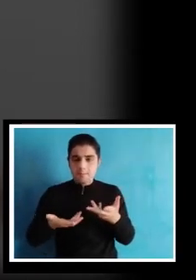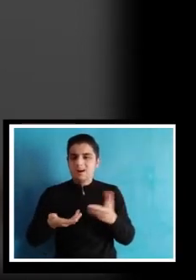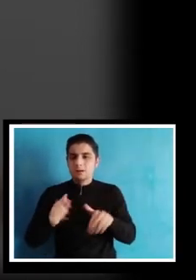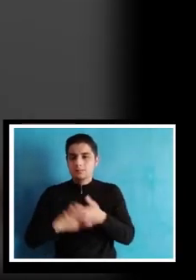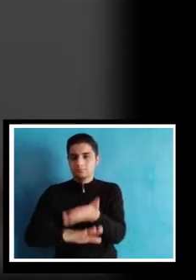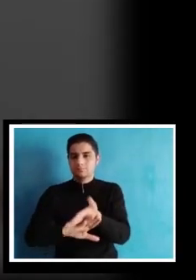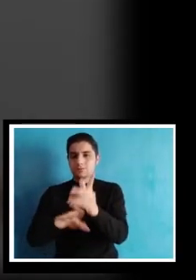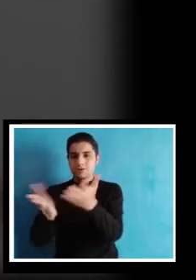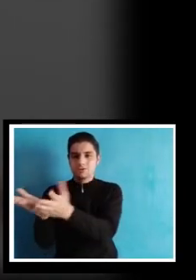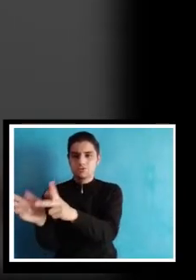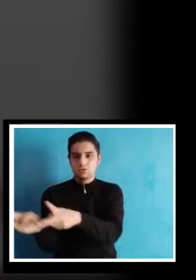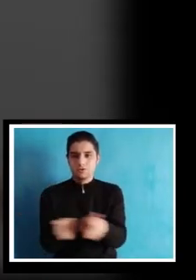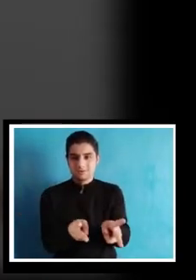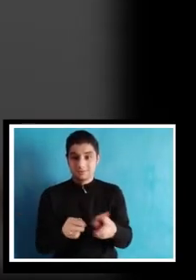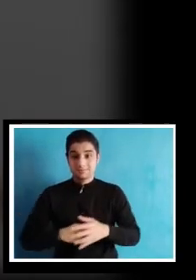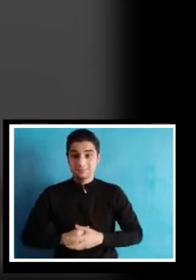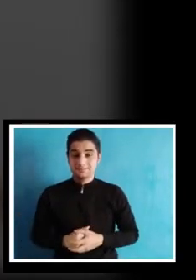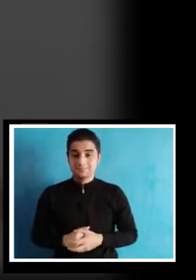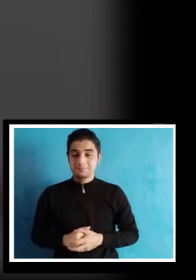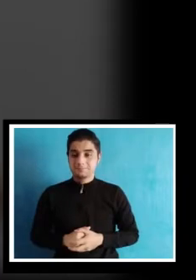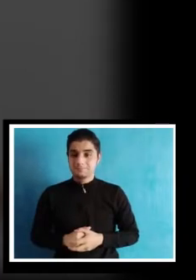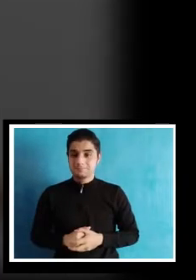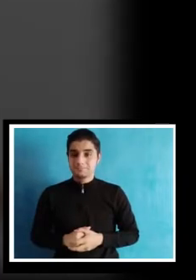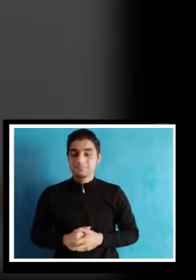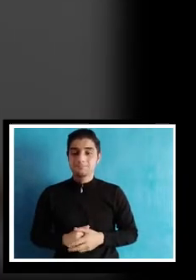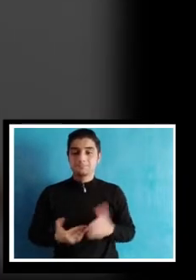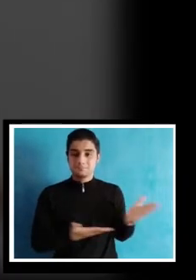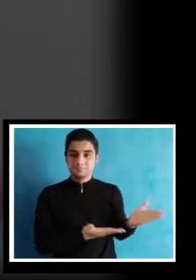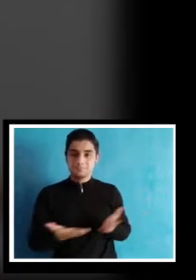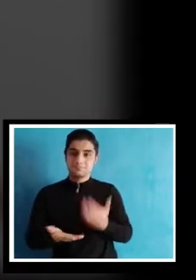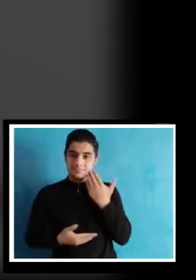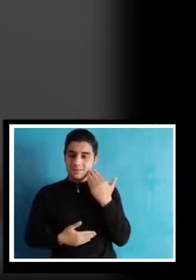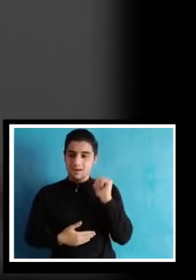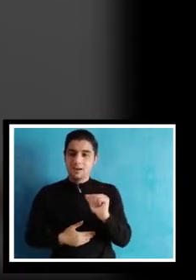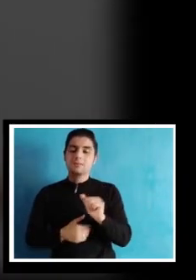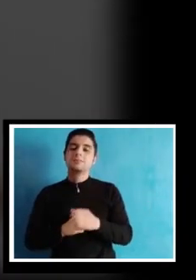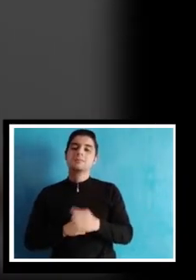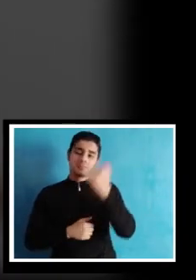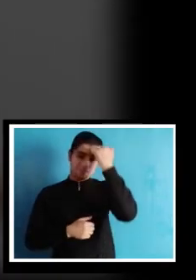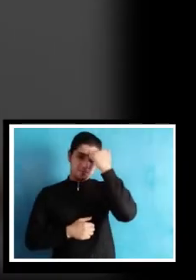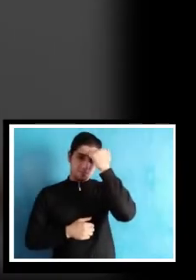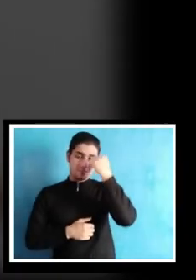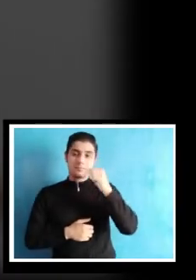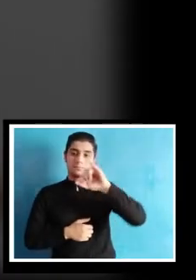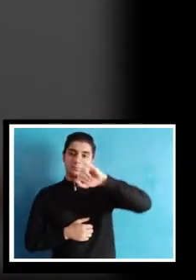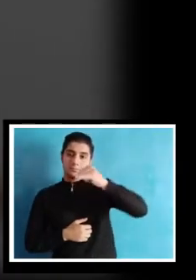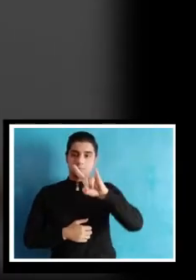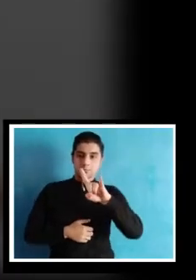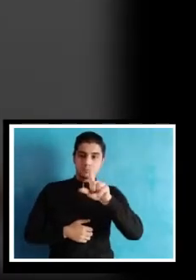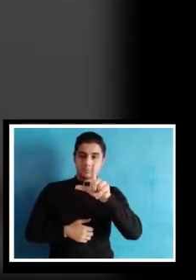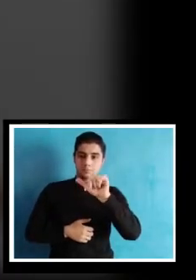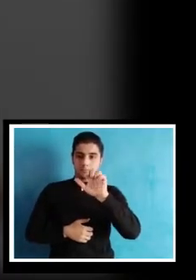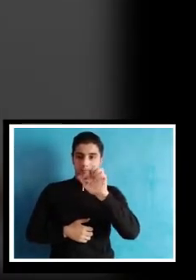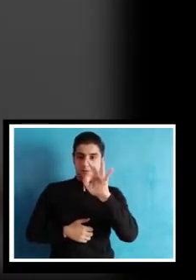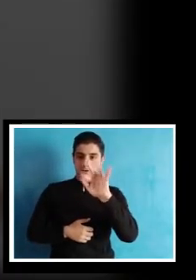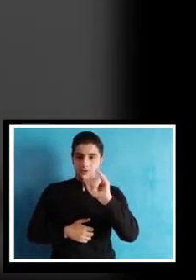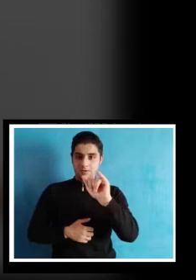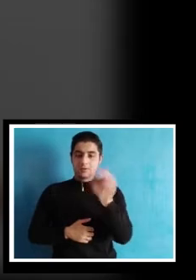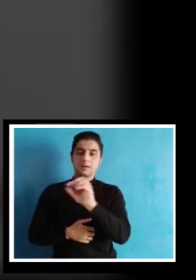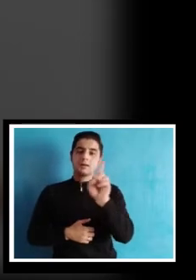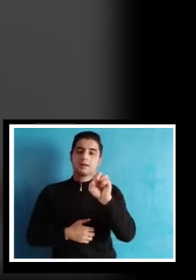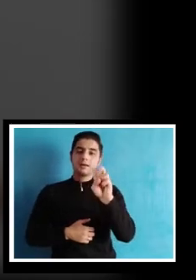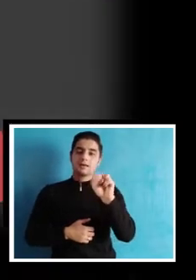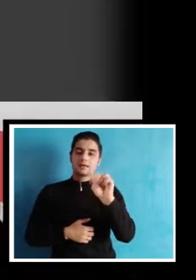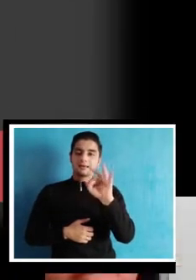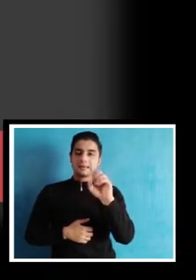que tenemos para nuestros estudiantes. A continuación, escucharemos a la profesora Juliette Santos.